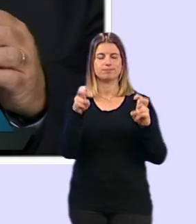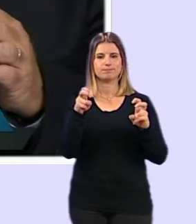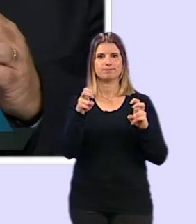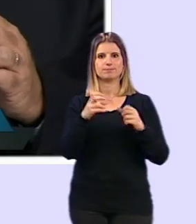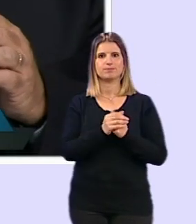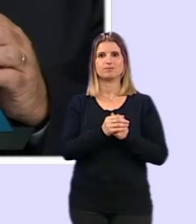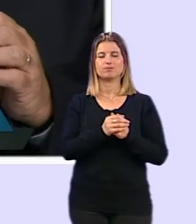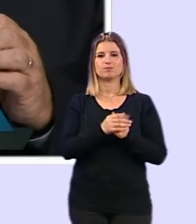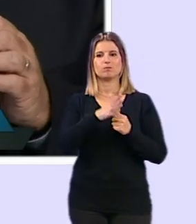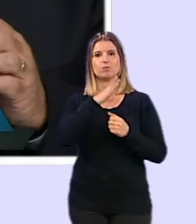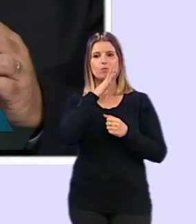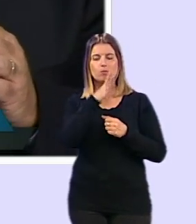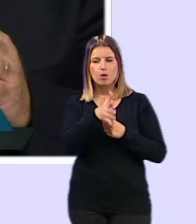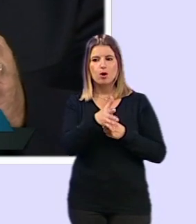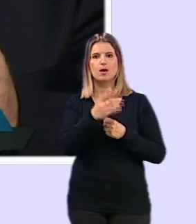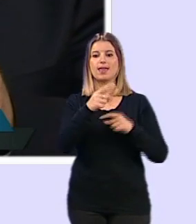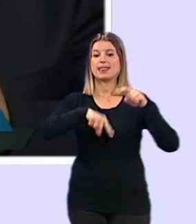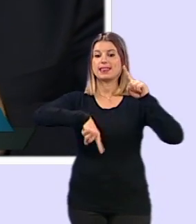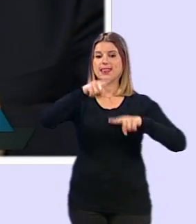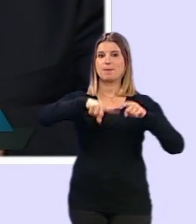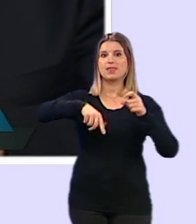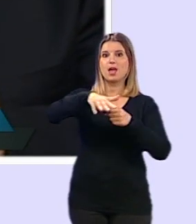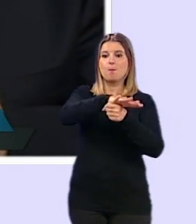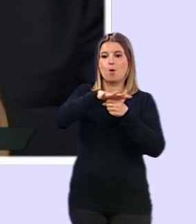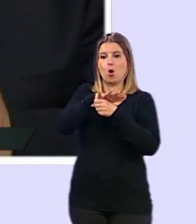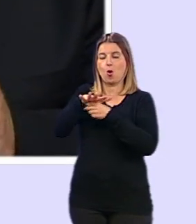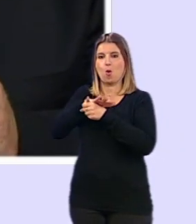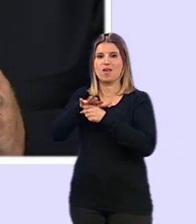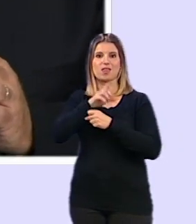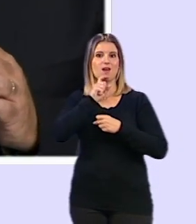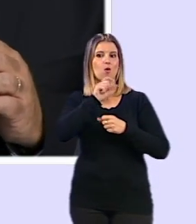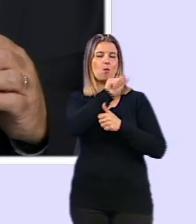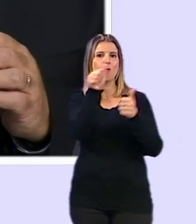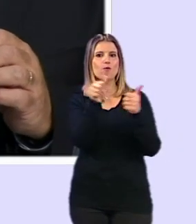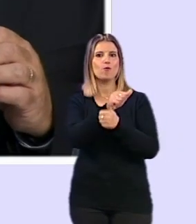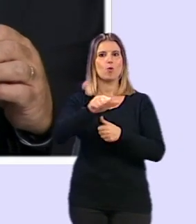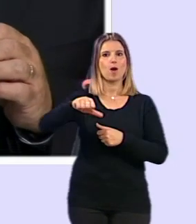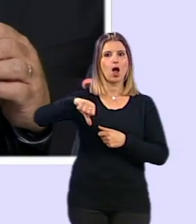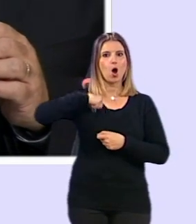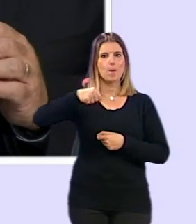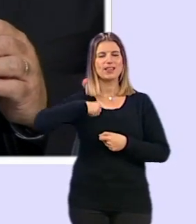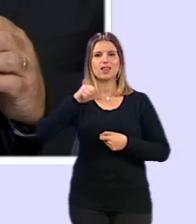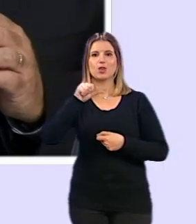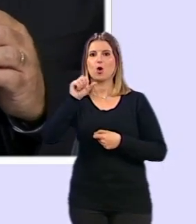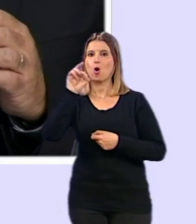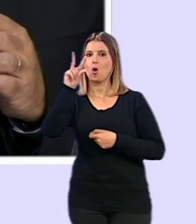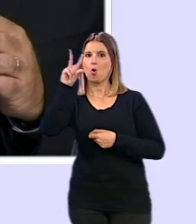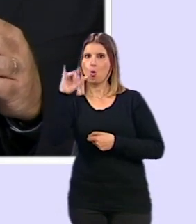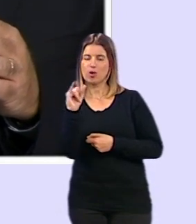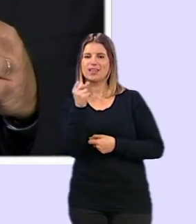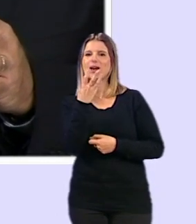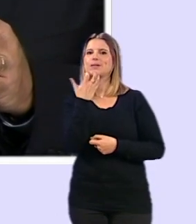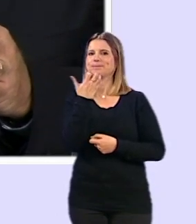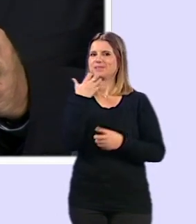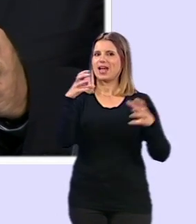cómo se van comportando las provincias dentro de lo que son hospitalizaciones y lo que son a nivel de UCI. Cómo algunas, como